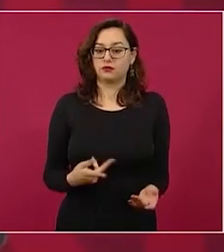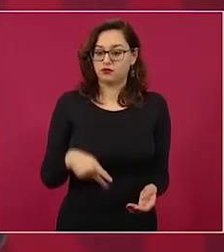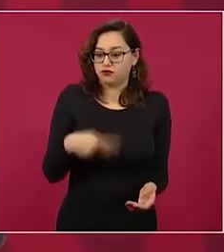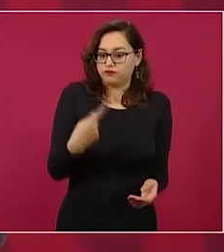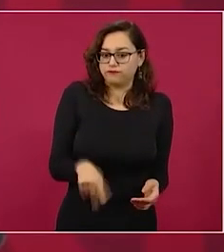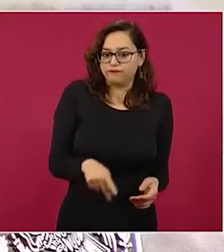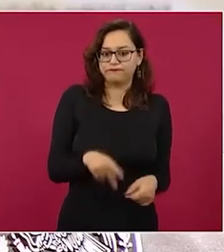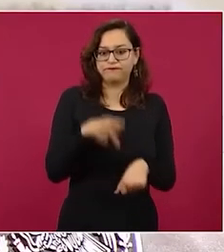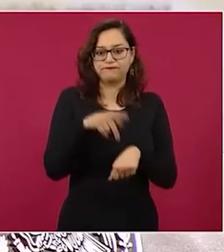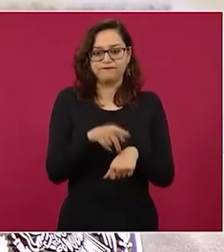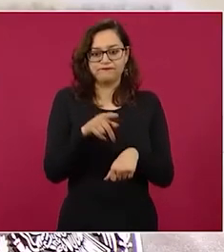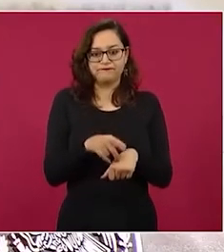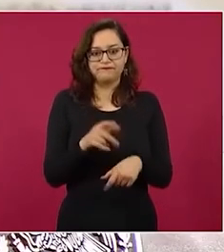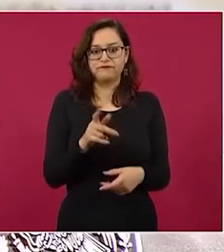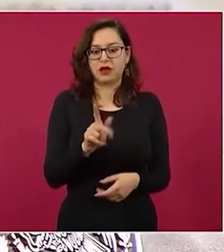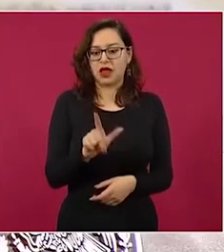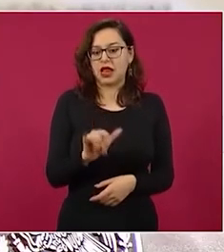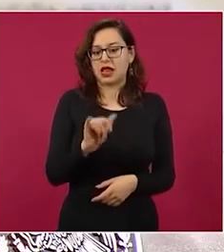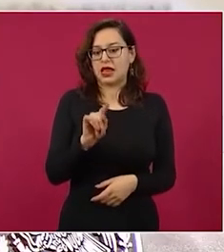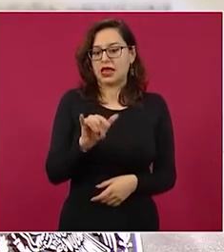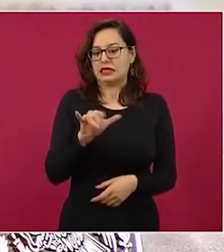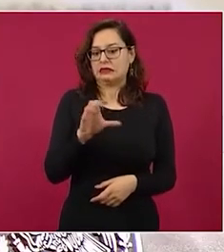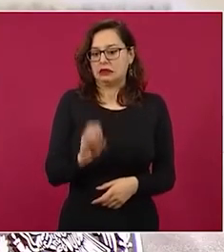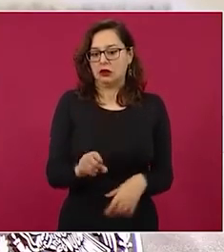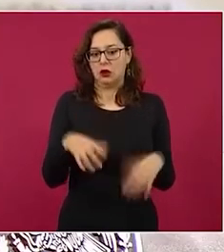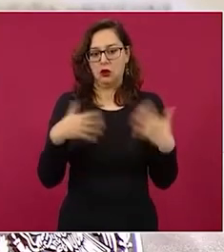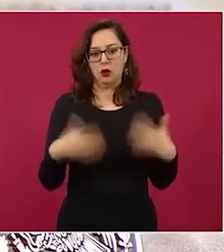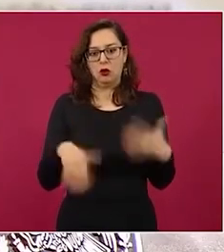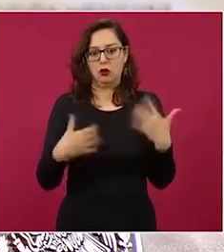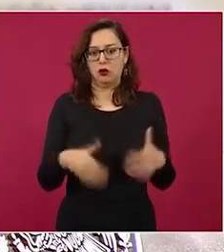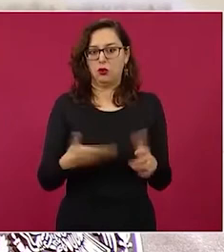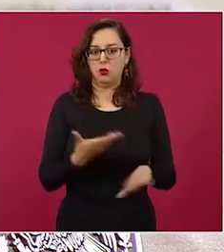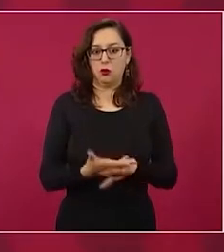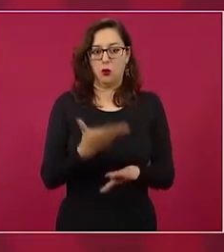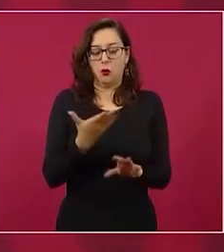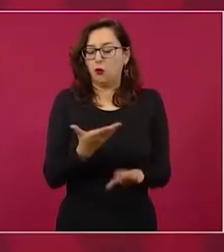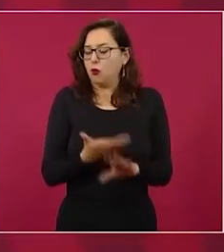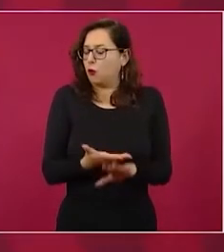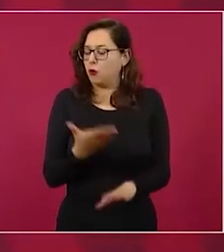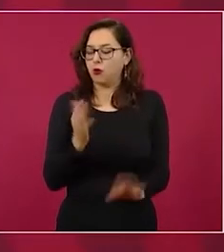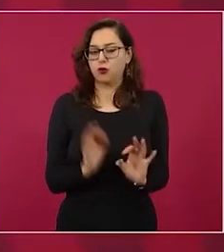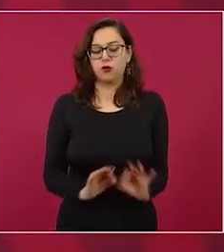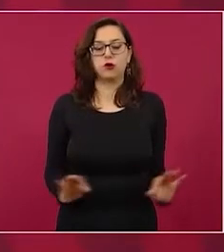¿cómo estará la situación del litio